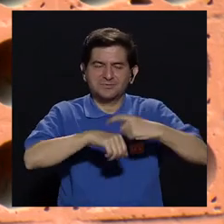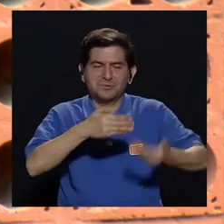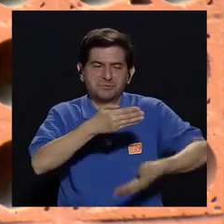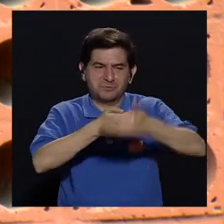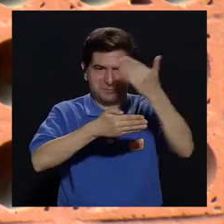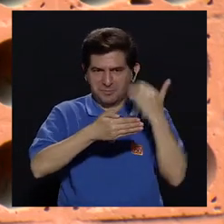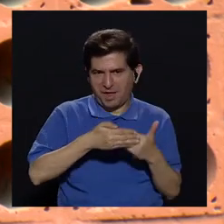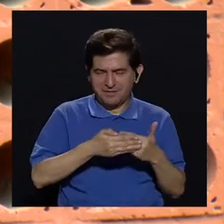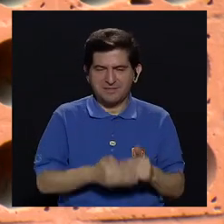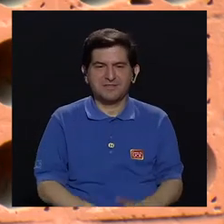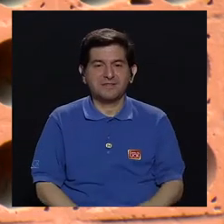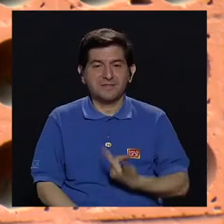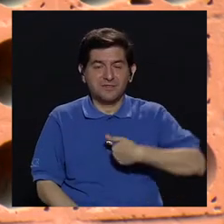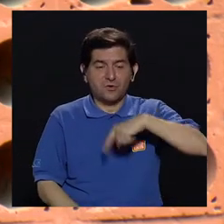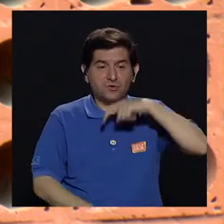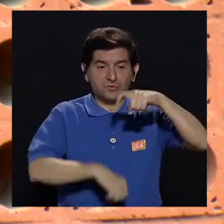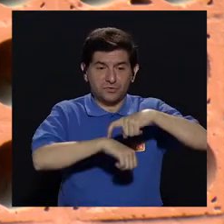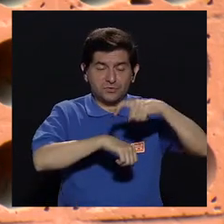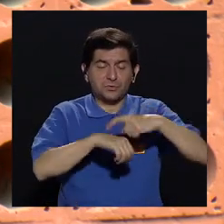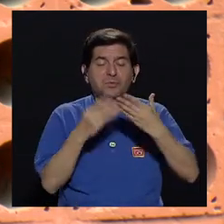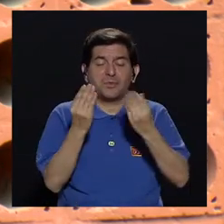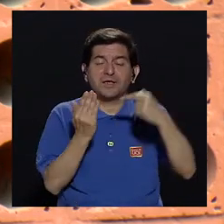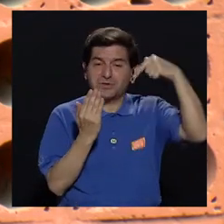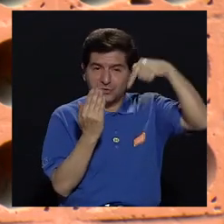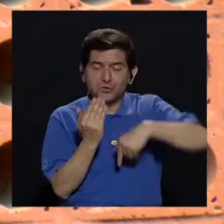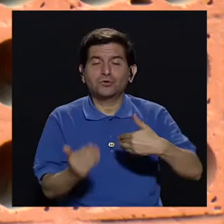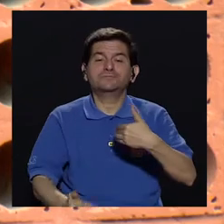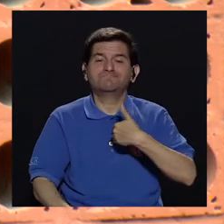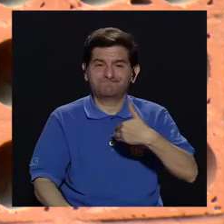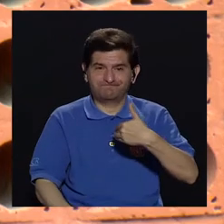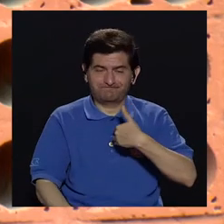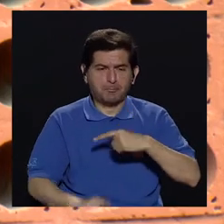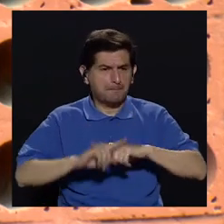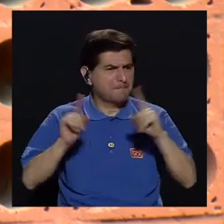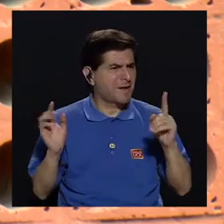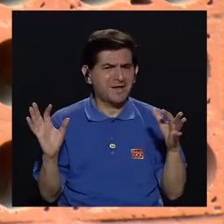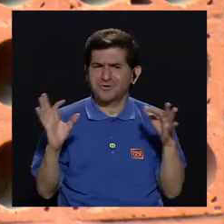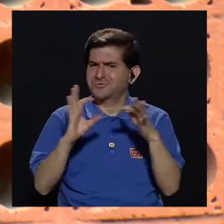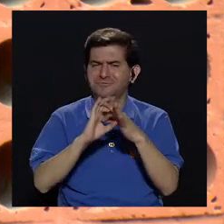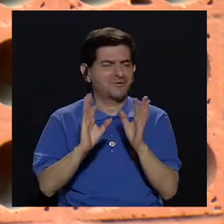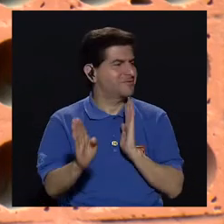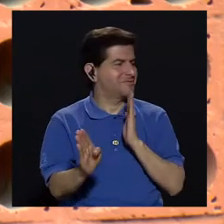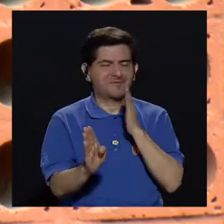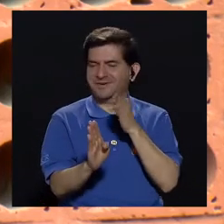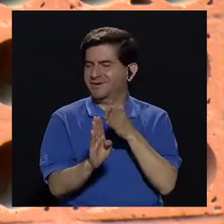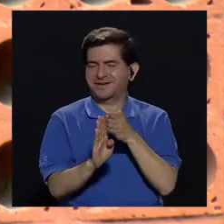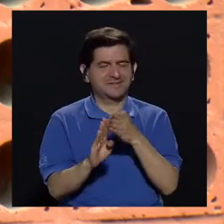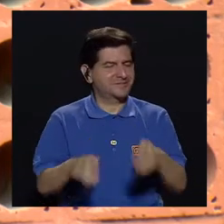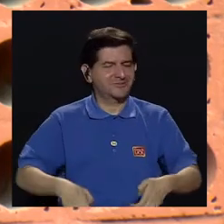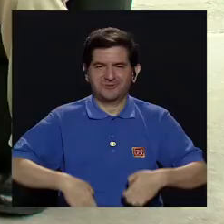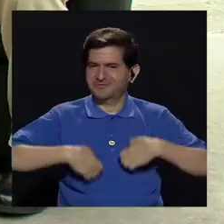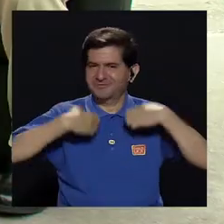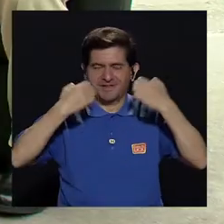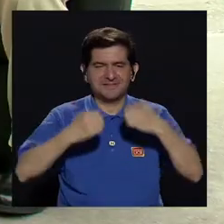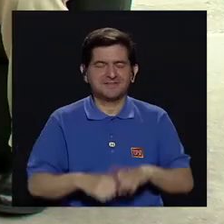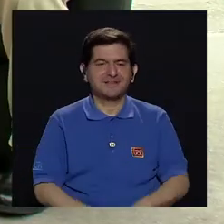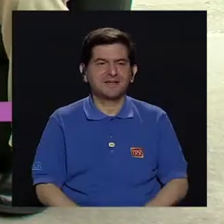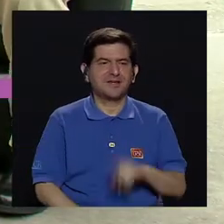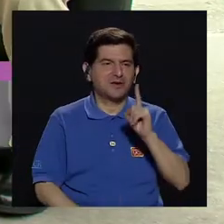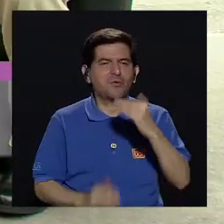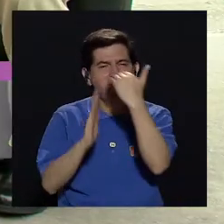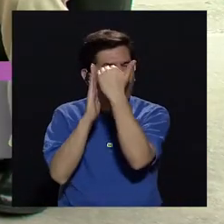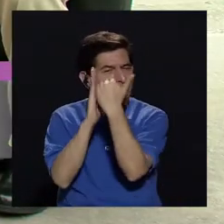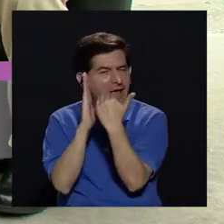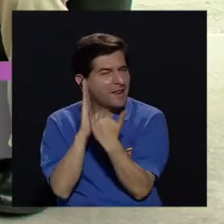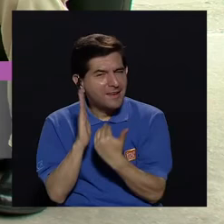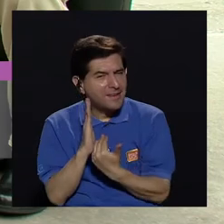tuvimos cuando estábamos en el ataque de pánico. Pero no tiene que ver directamente como que exista A, B, C,